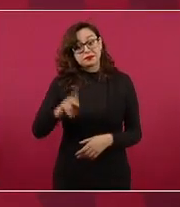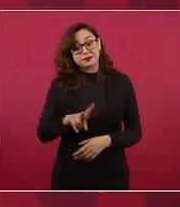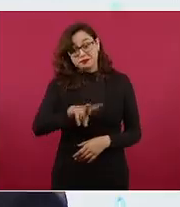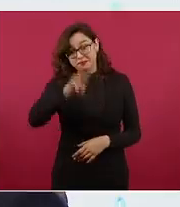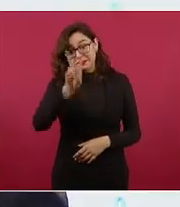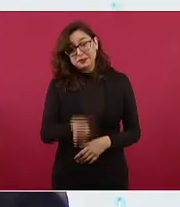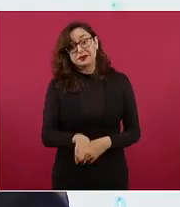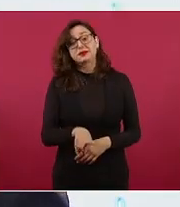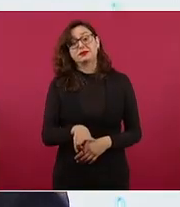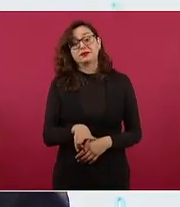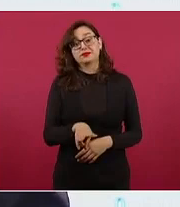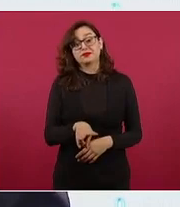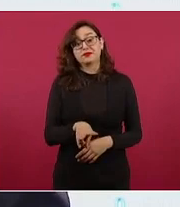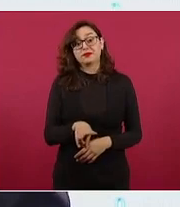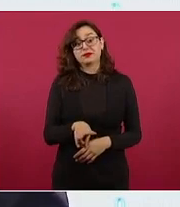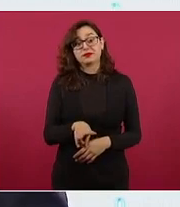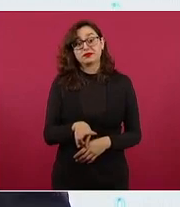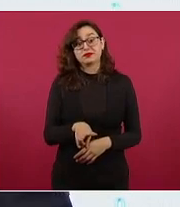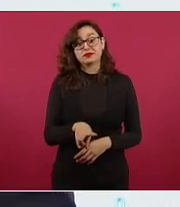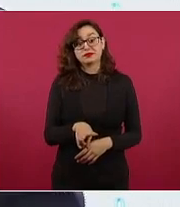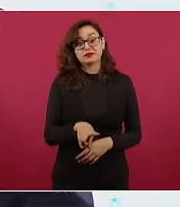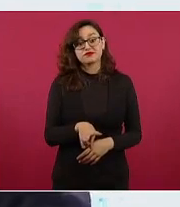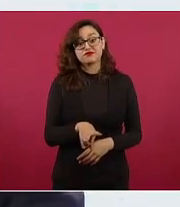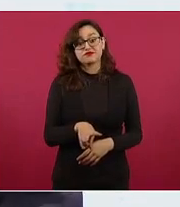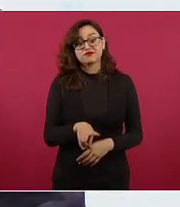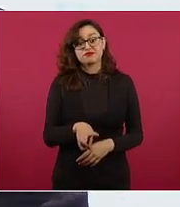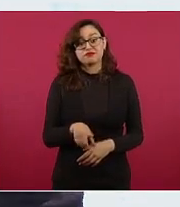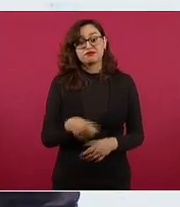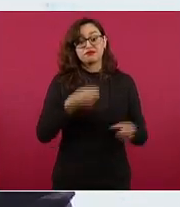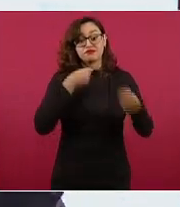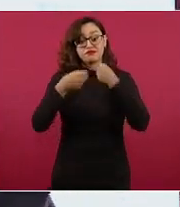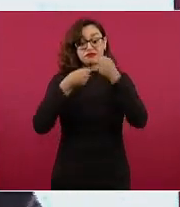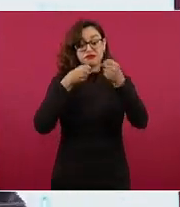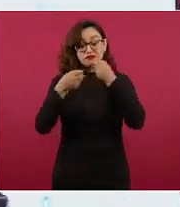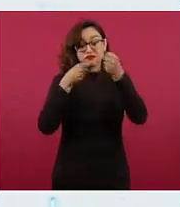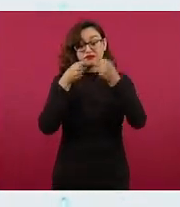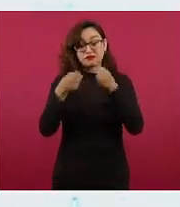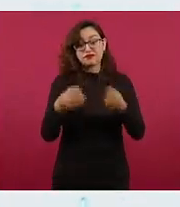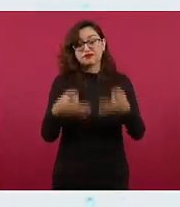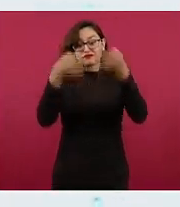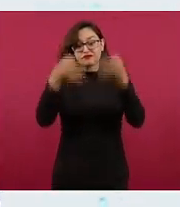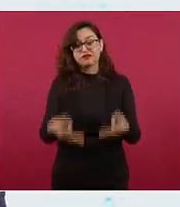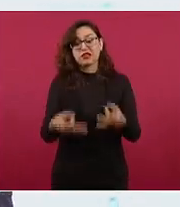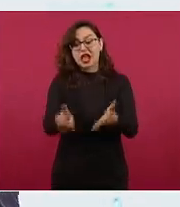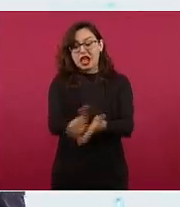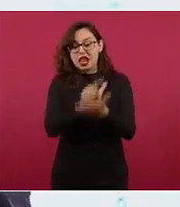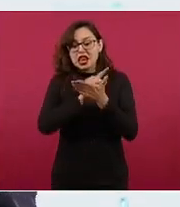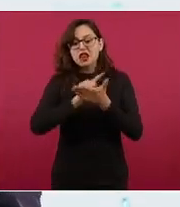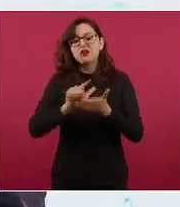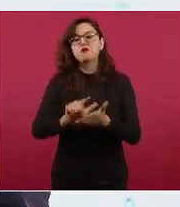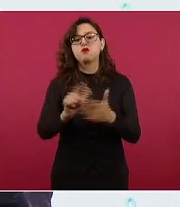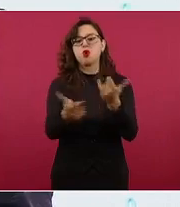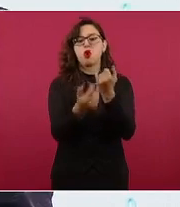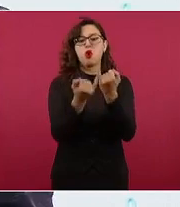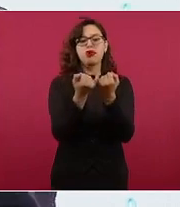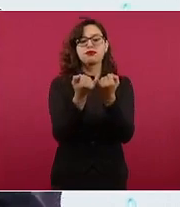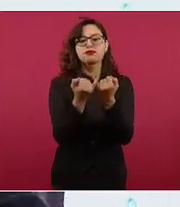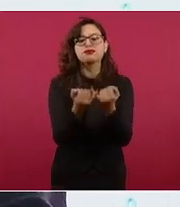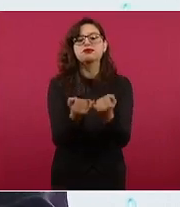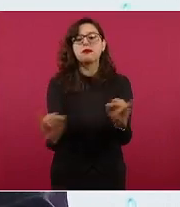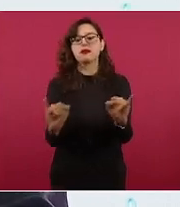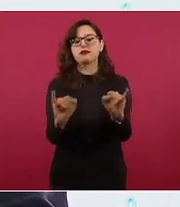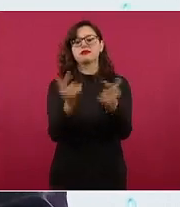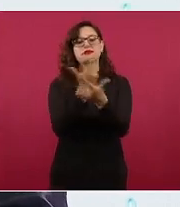para tener un periodismo libre independiente no